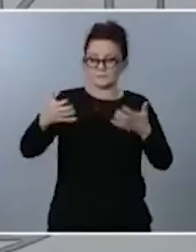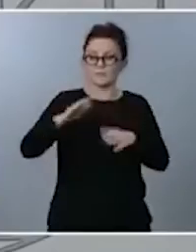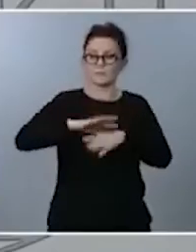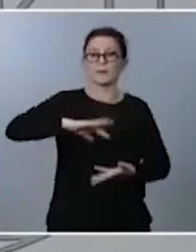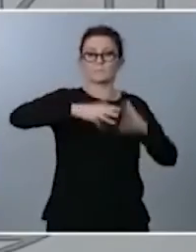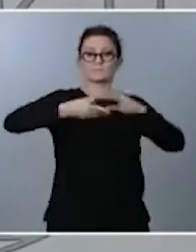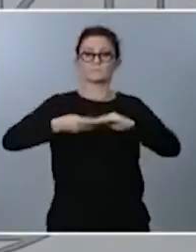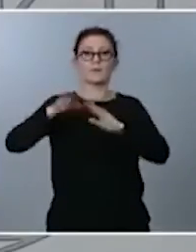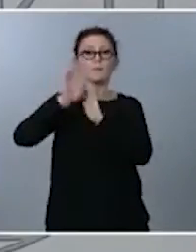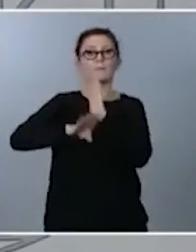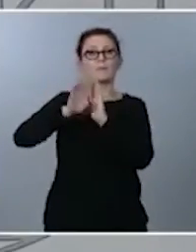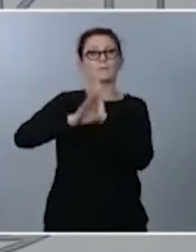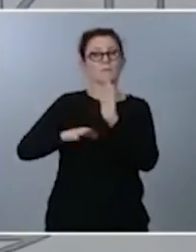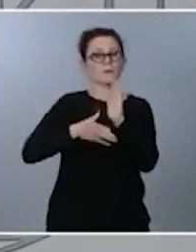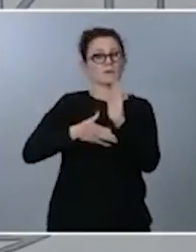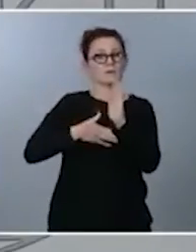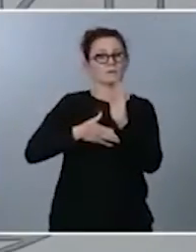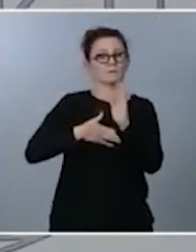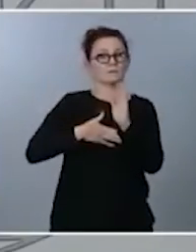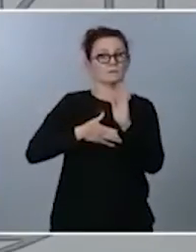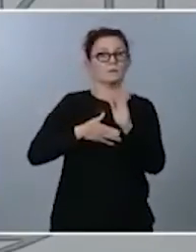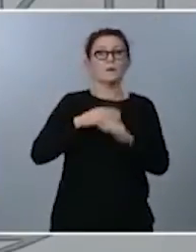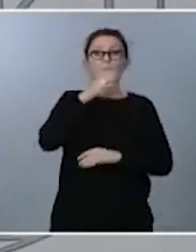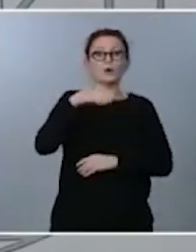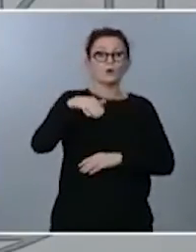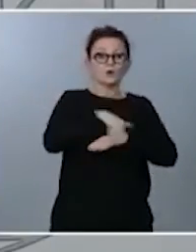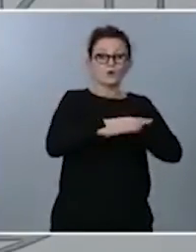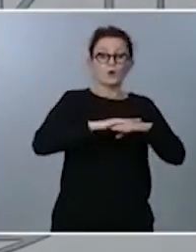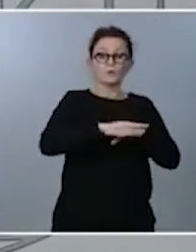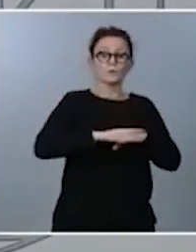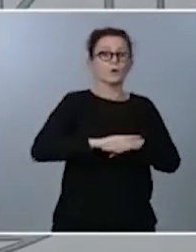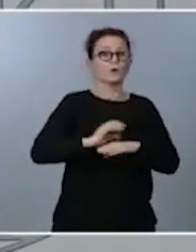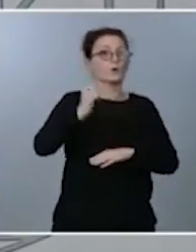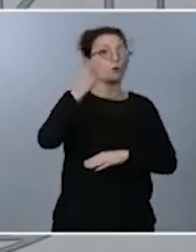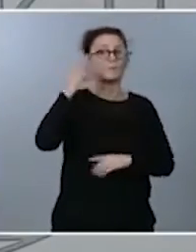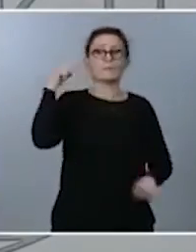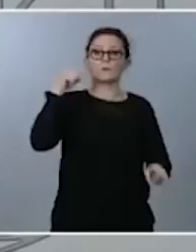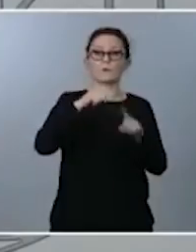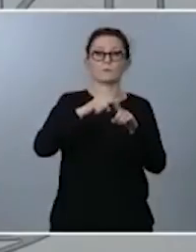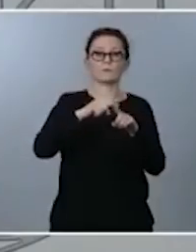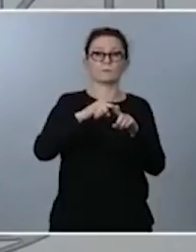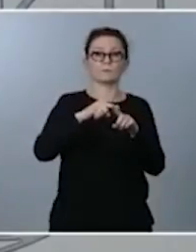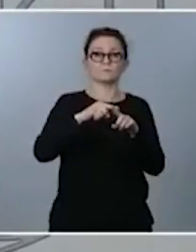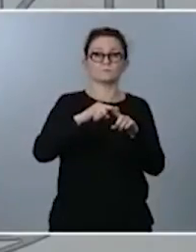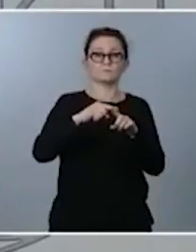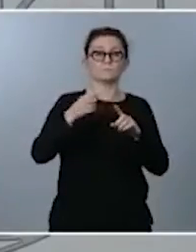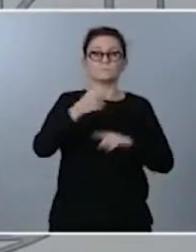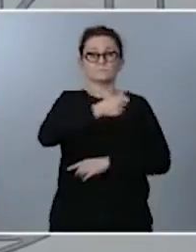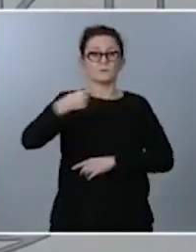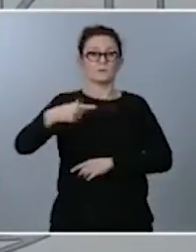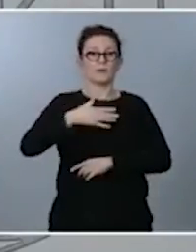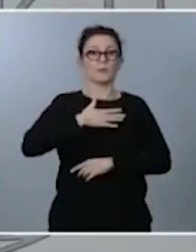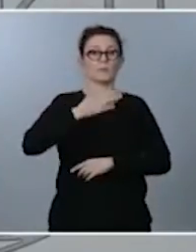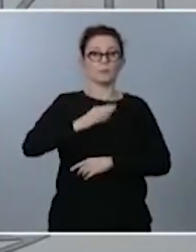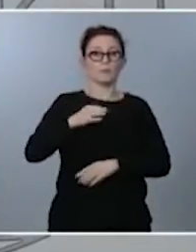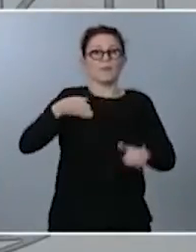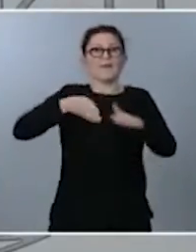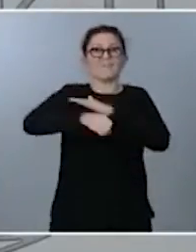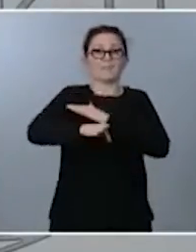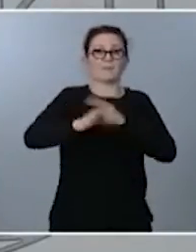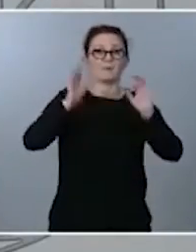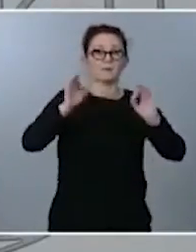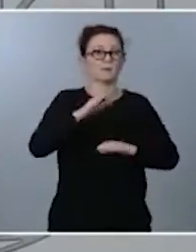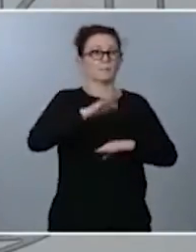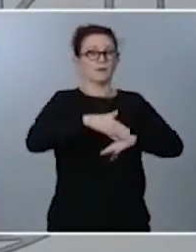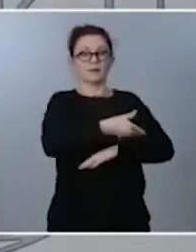este Ejecutivo lo importante es que la vivienda sea un bien asequible para el conjunto de los ciudadanos, pero quiero transmitir absoluta tranquilidad al